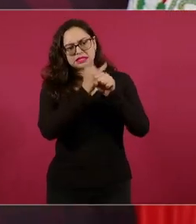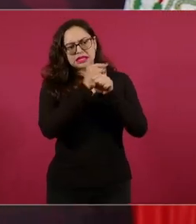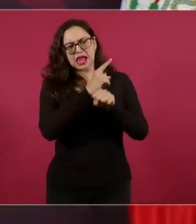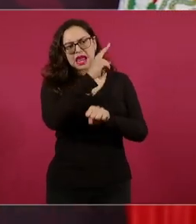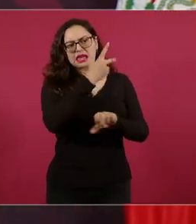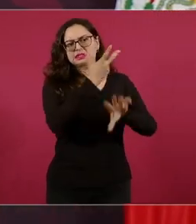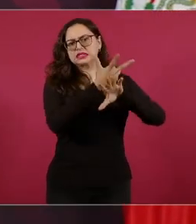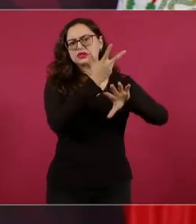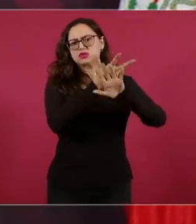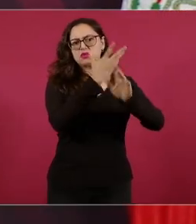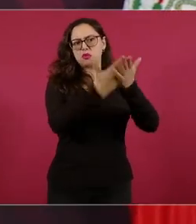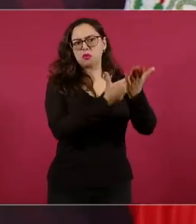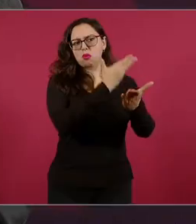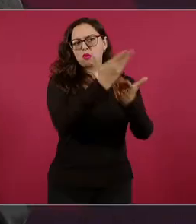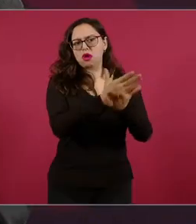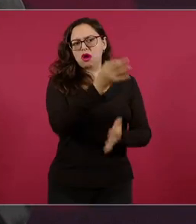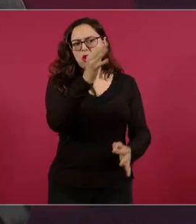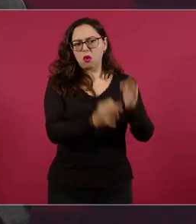y por qué allá